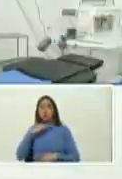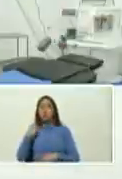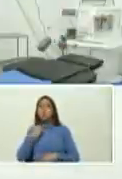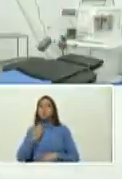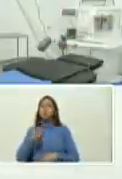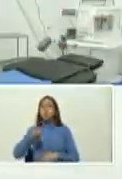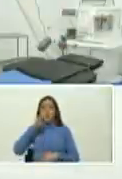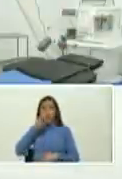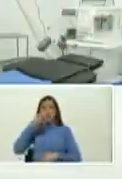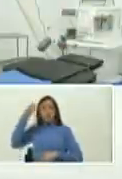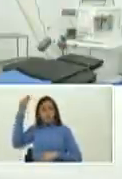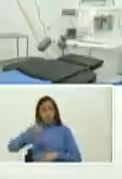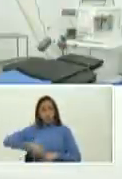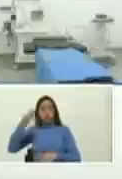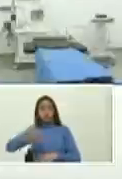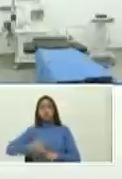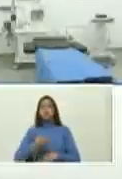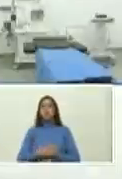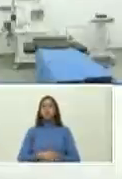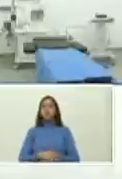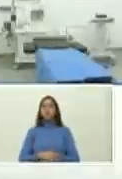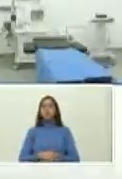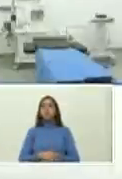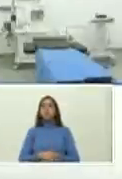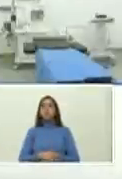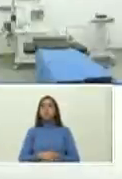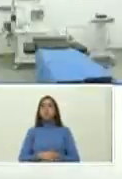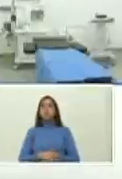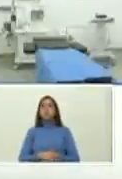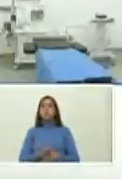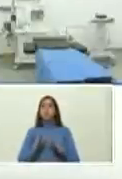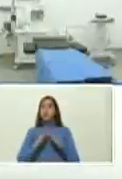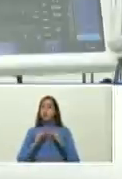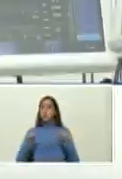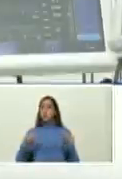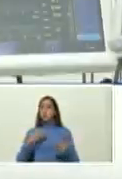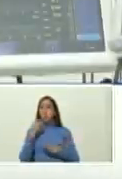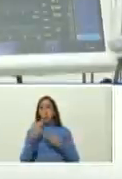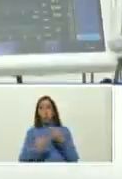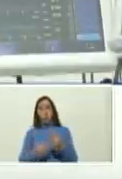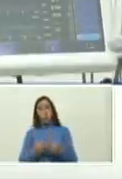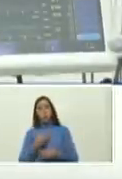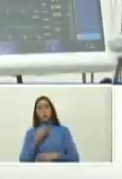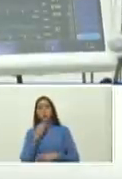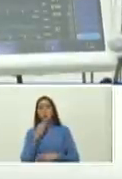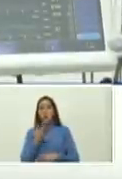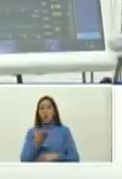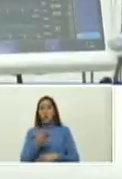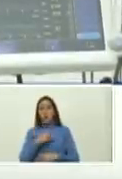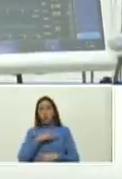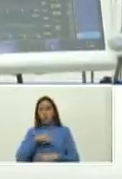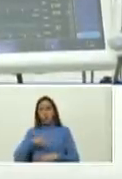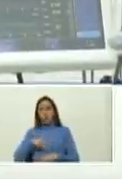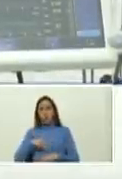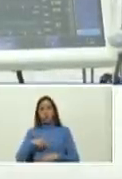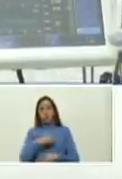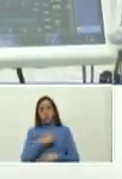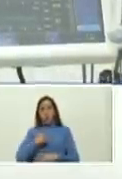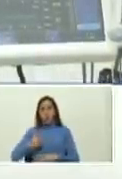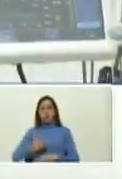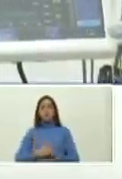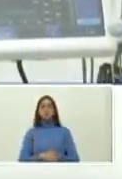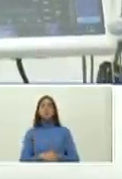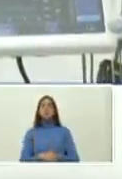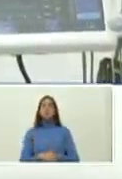vigilar vigilar vigilar inspeccionar para que todo salga como nosotros aspiramos a que